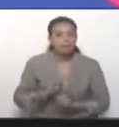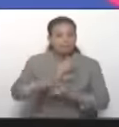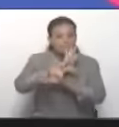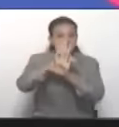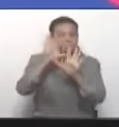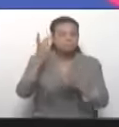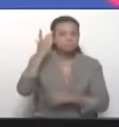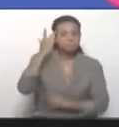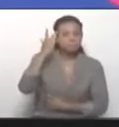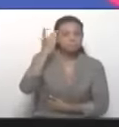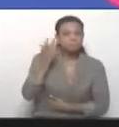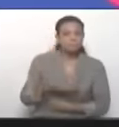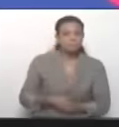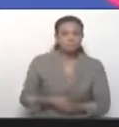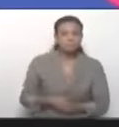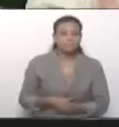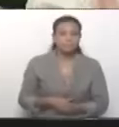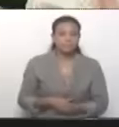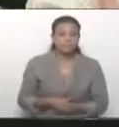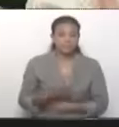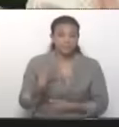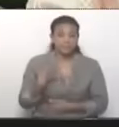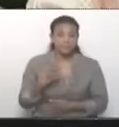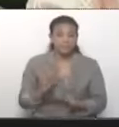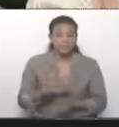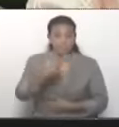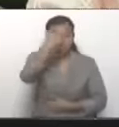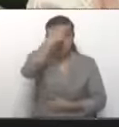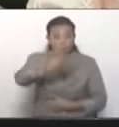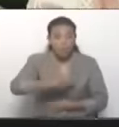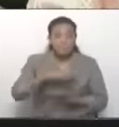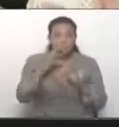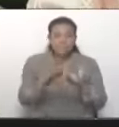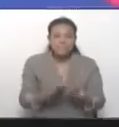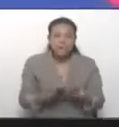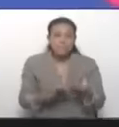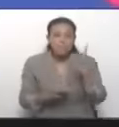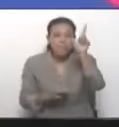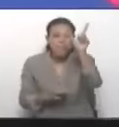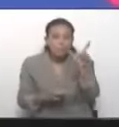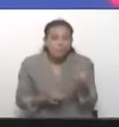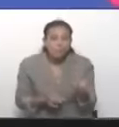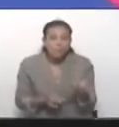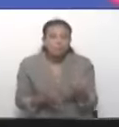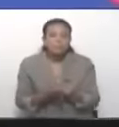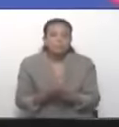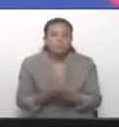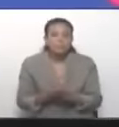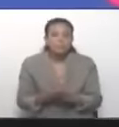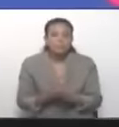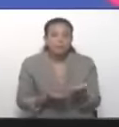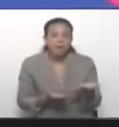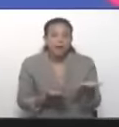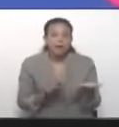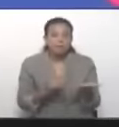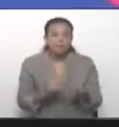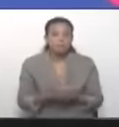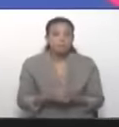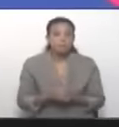Silita, eso es que yo le digo, detrás, siempre digo, detrás de una gran mujer,